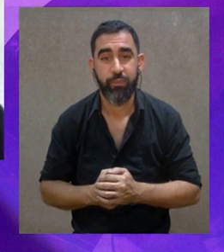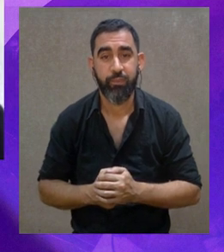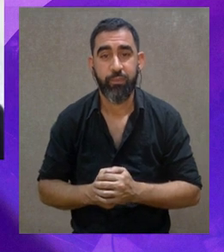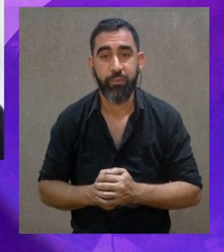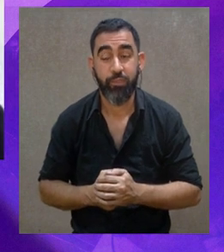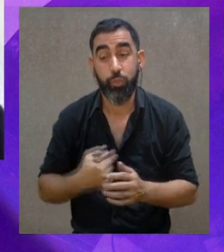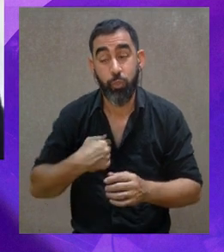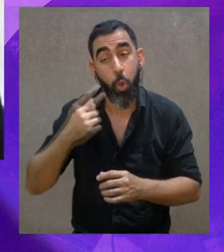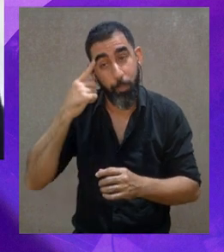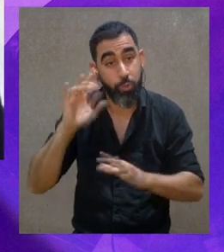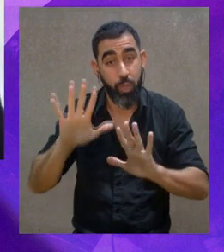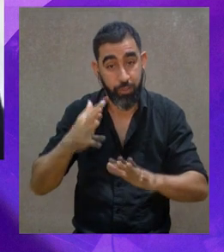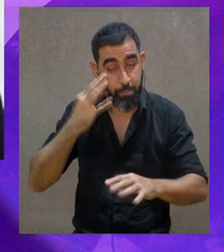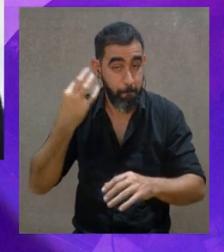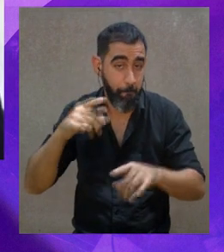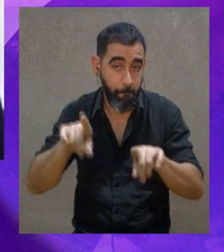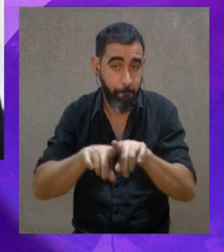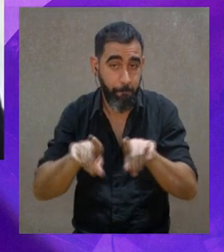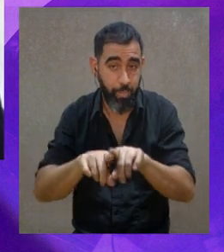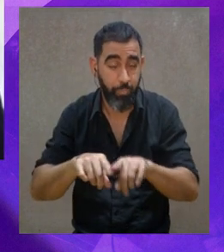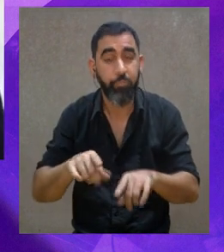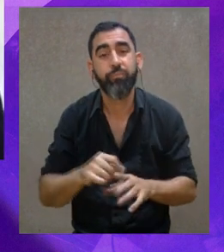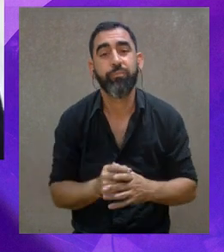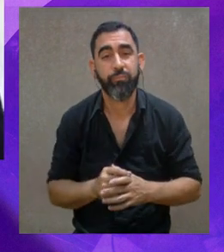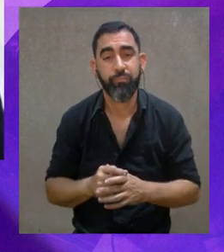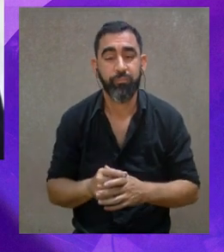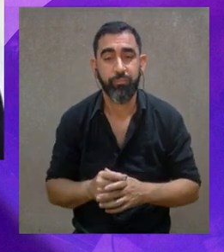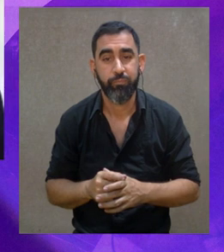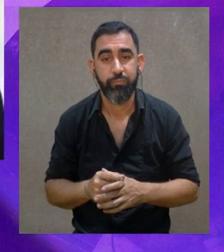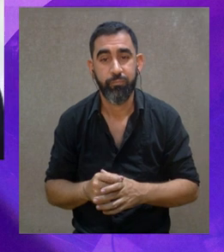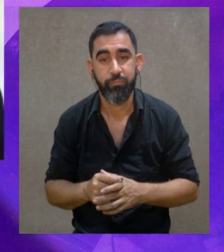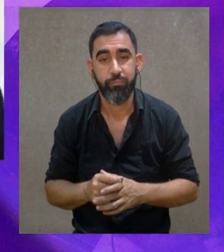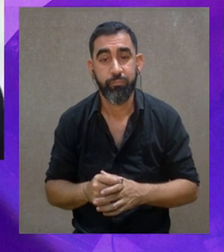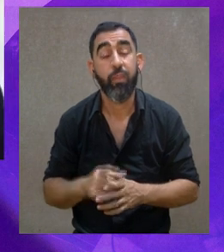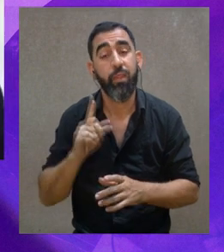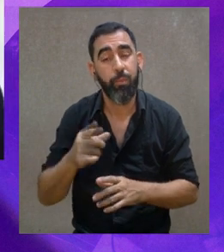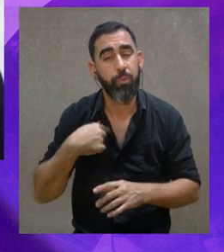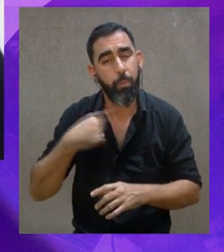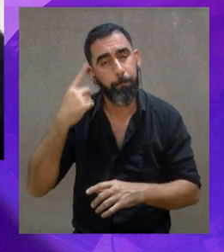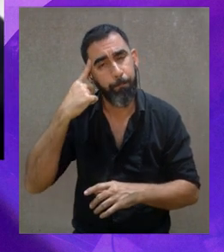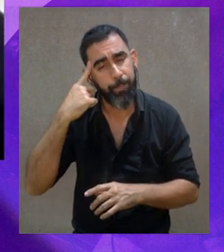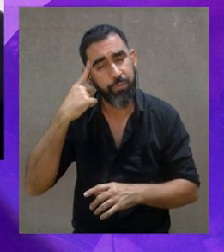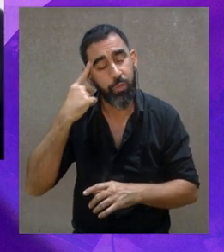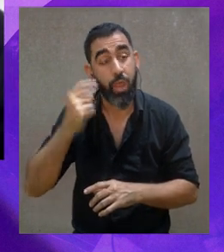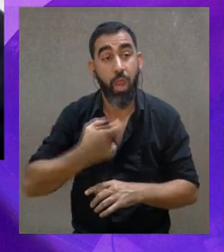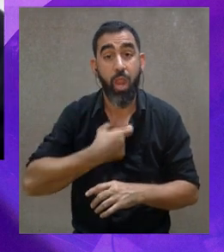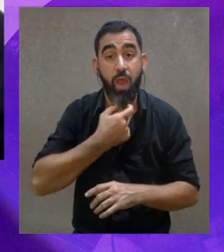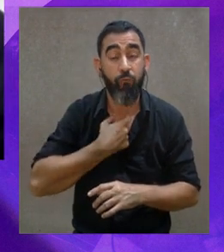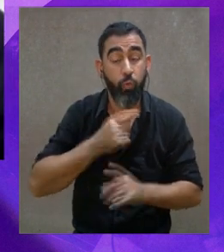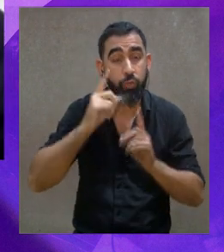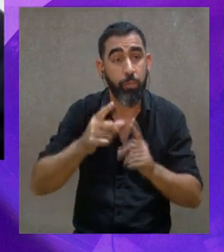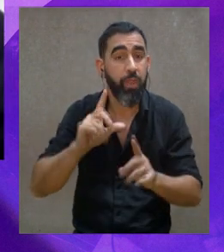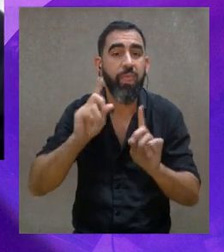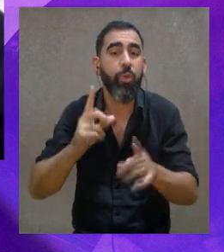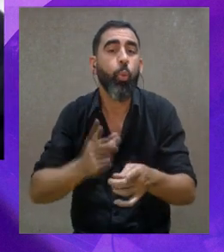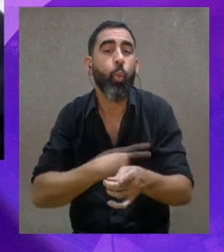es una acción donde cuando uno lo pone en práctica después por ahí salen